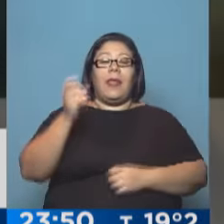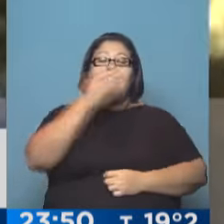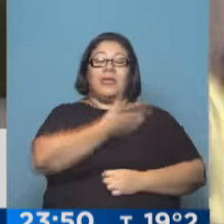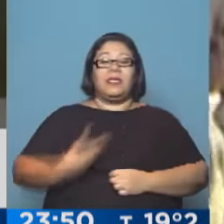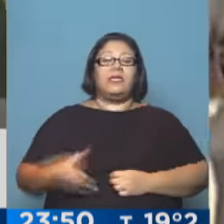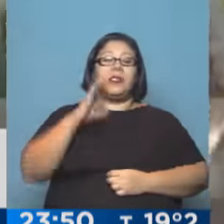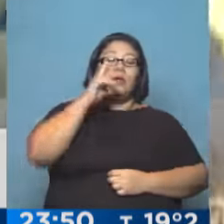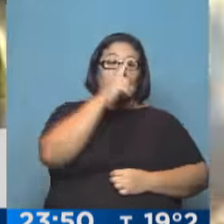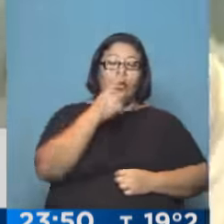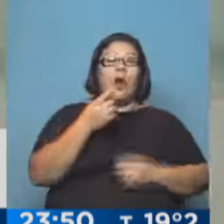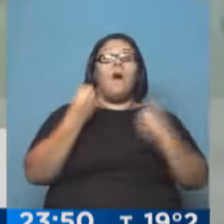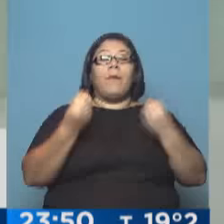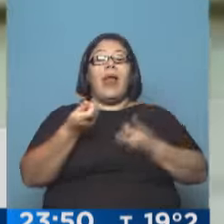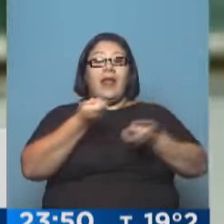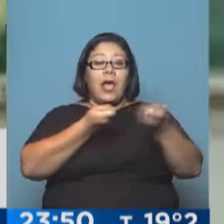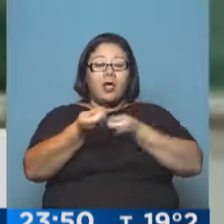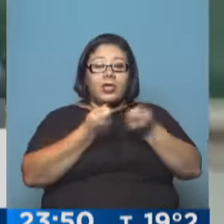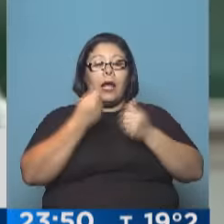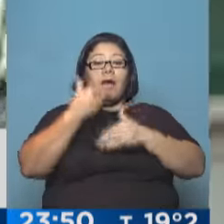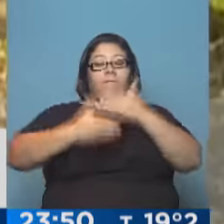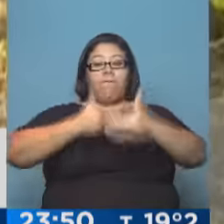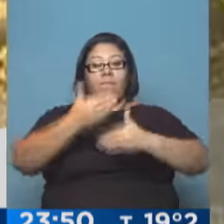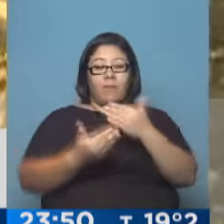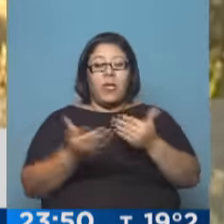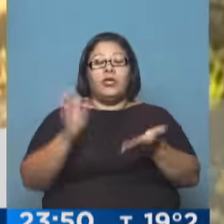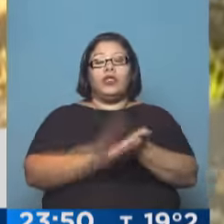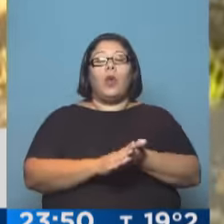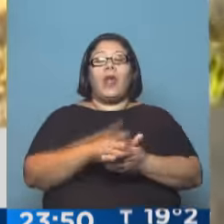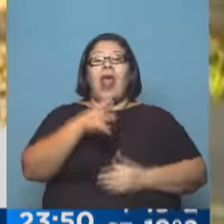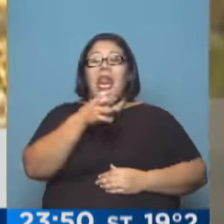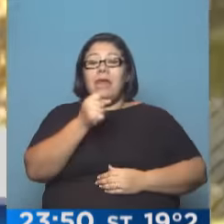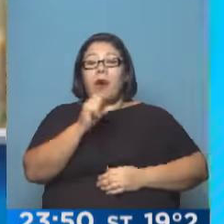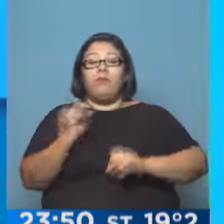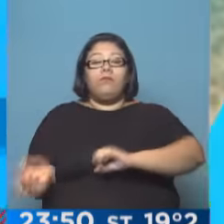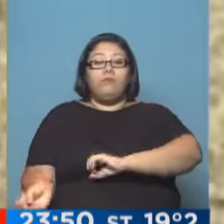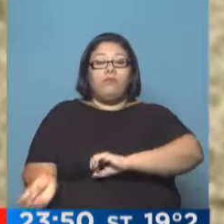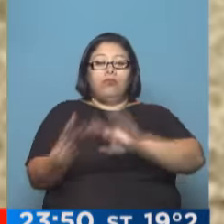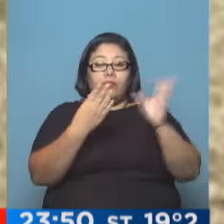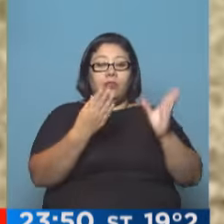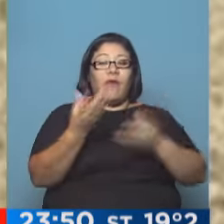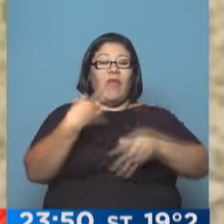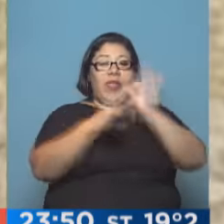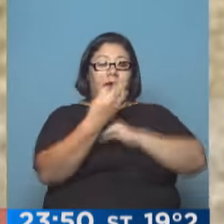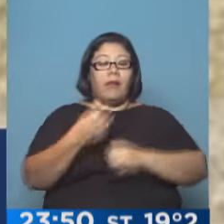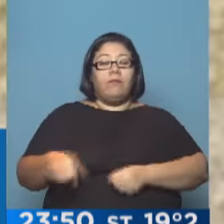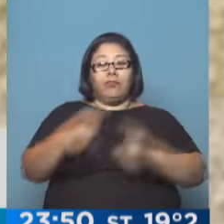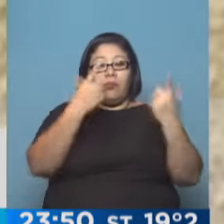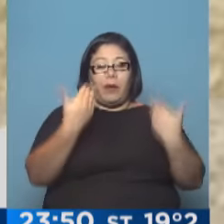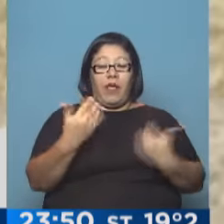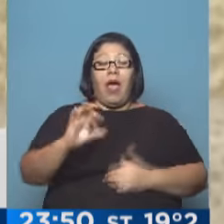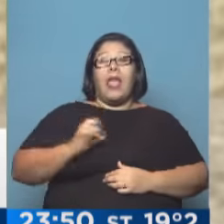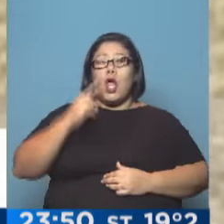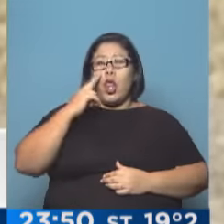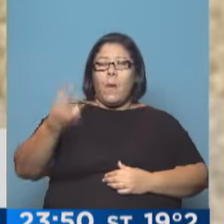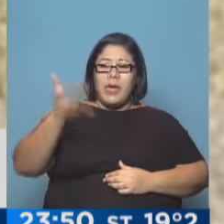negociaciones que permitan reabrir las exportaciones de limón suspendidas desde el 2000. Menos campos rentados en